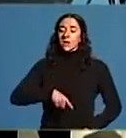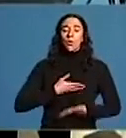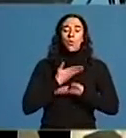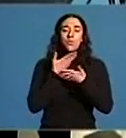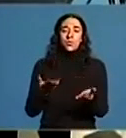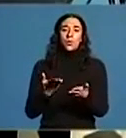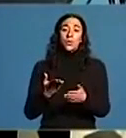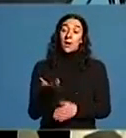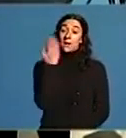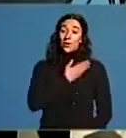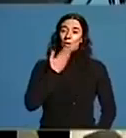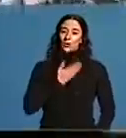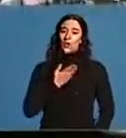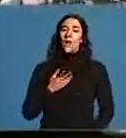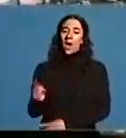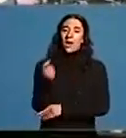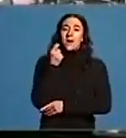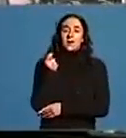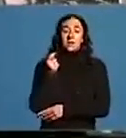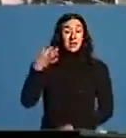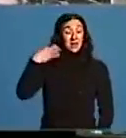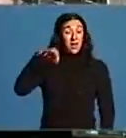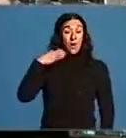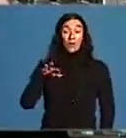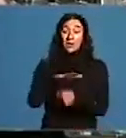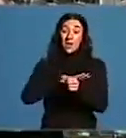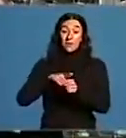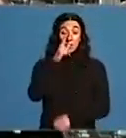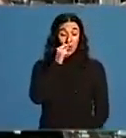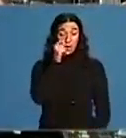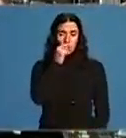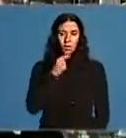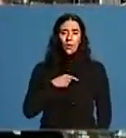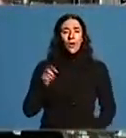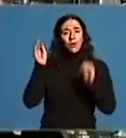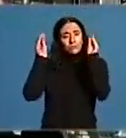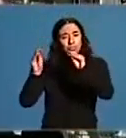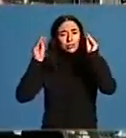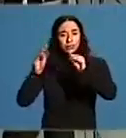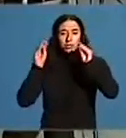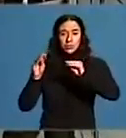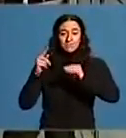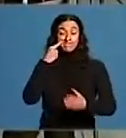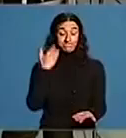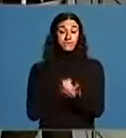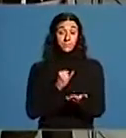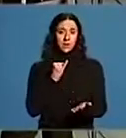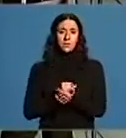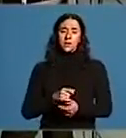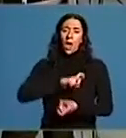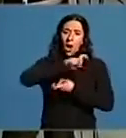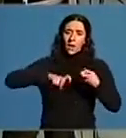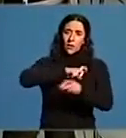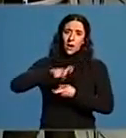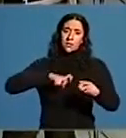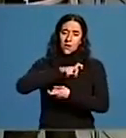aumento do prestixo da escola a única da provincia que forma futuros profesionais no eudo audiovisual. Proba disto é que cada ano que pasa son máis